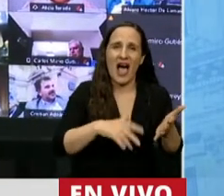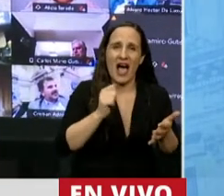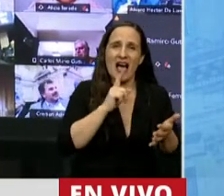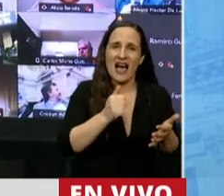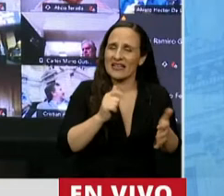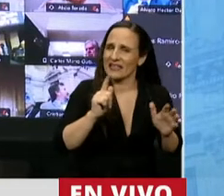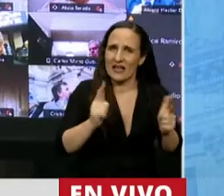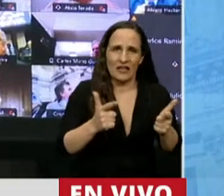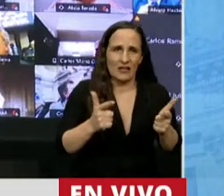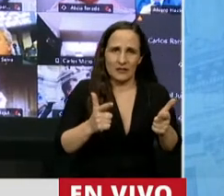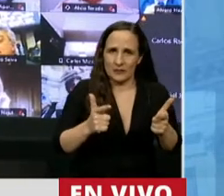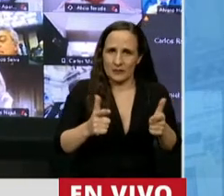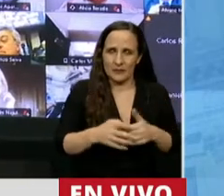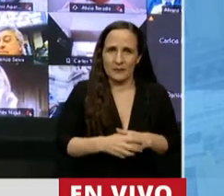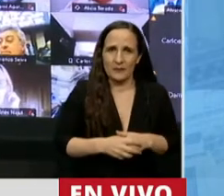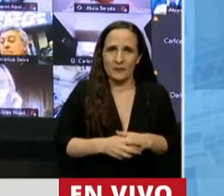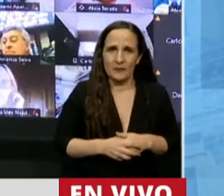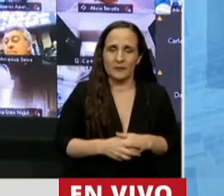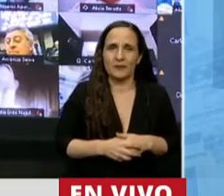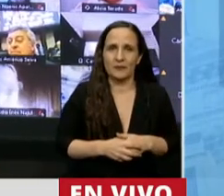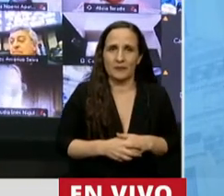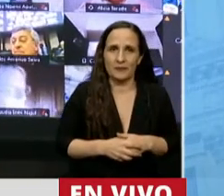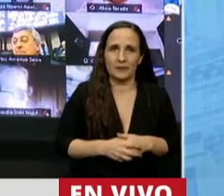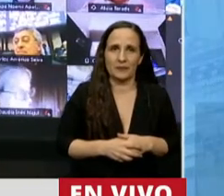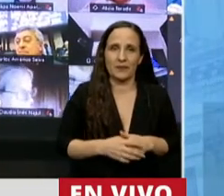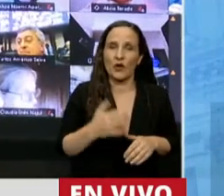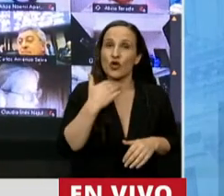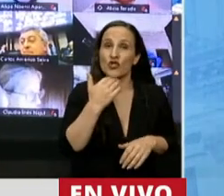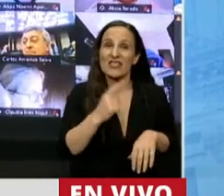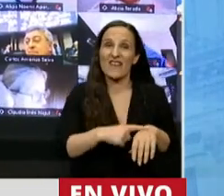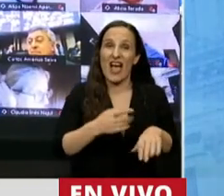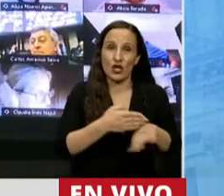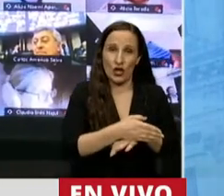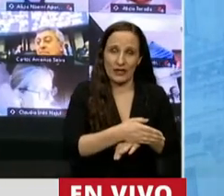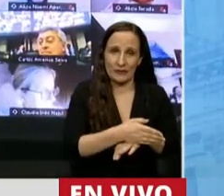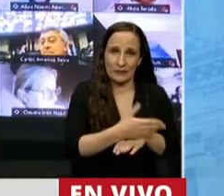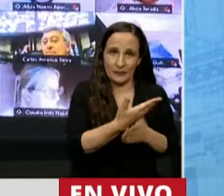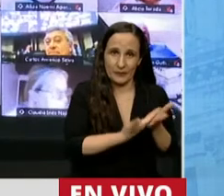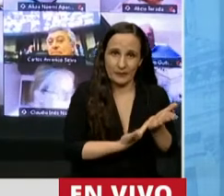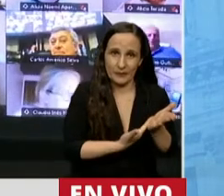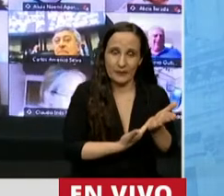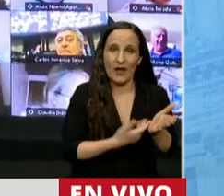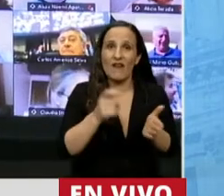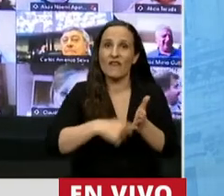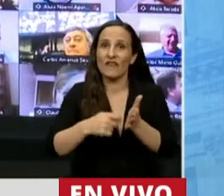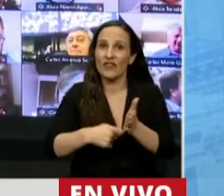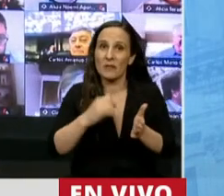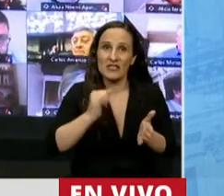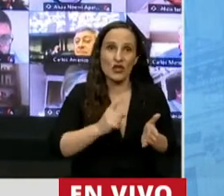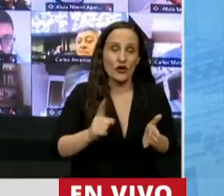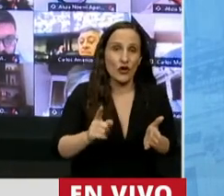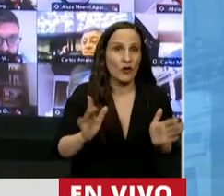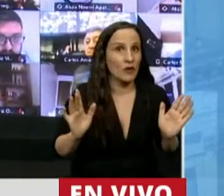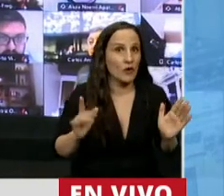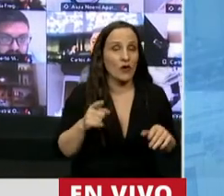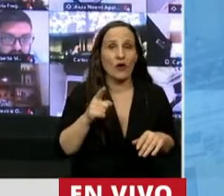No aparece el acta y no se sabe a qué hora entró y no se sabe si están las firmas. Sería